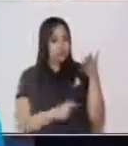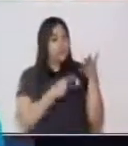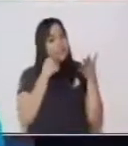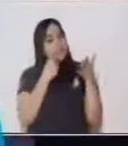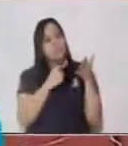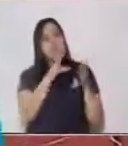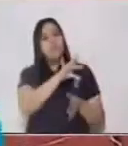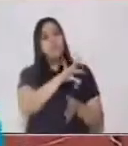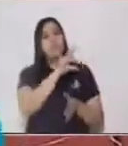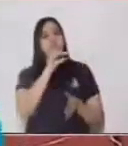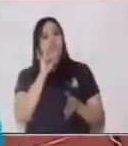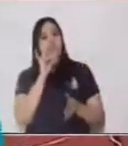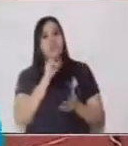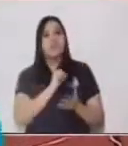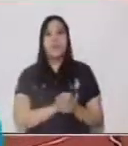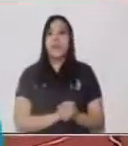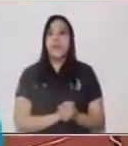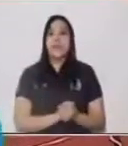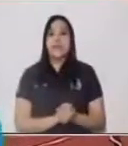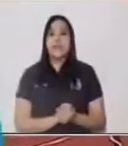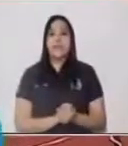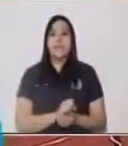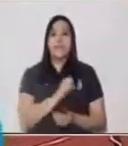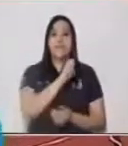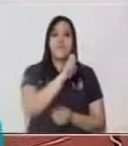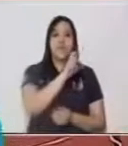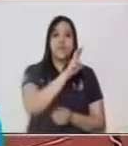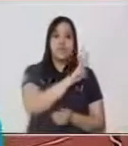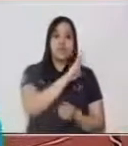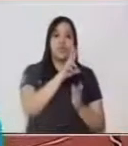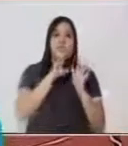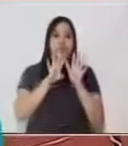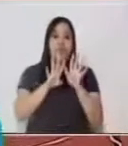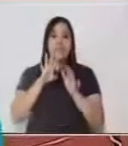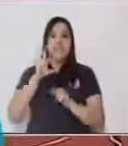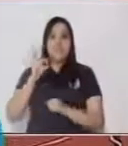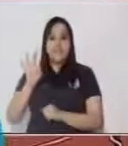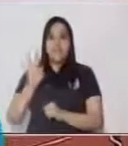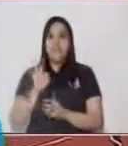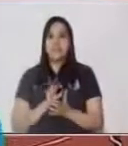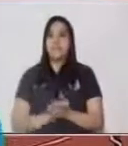vamos a hacer el número 293.